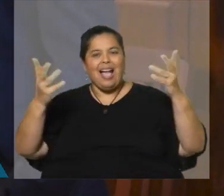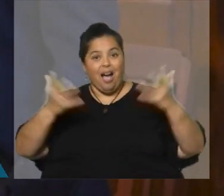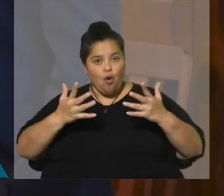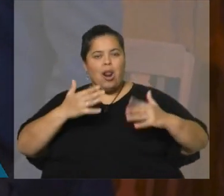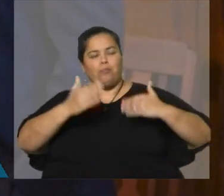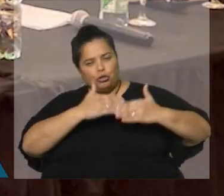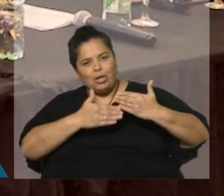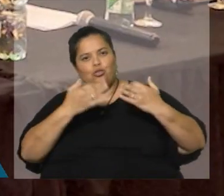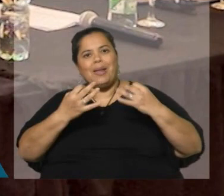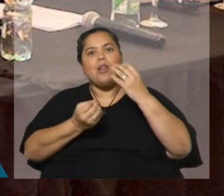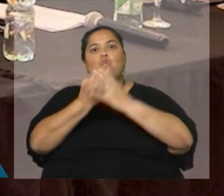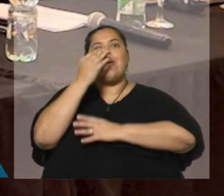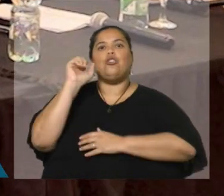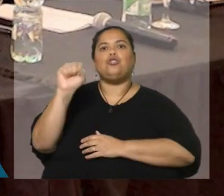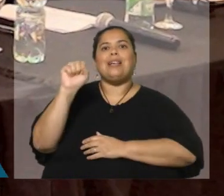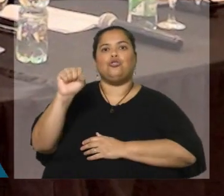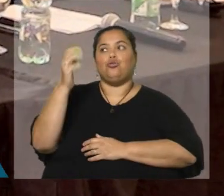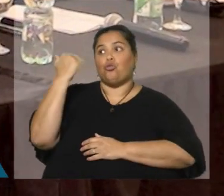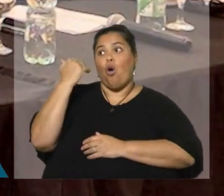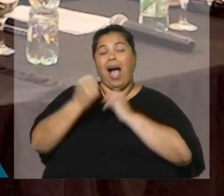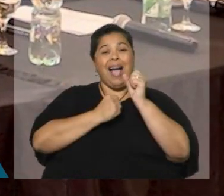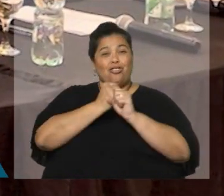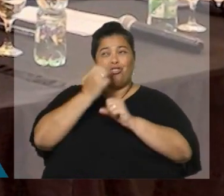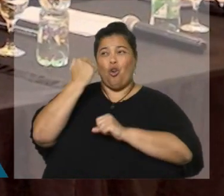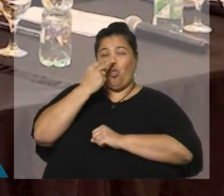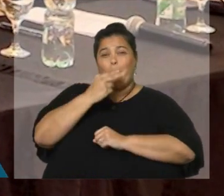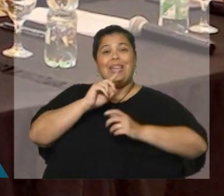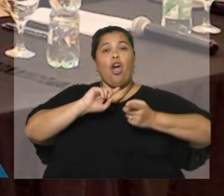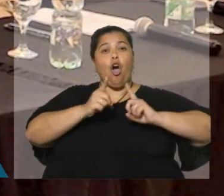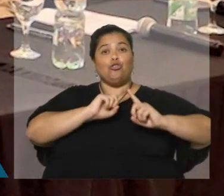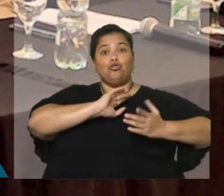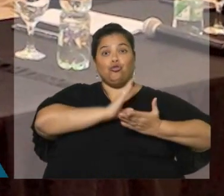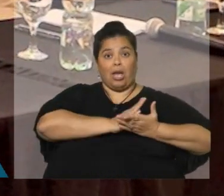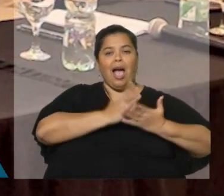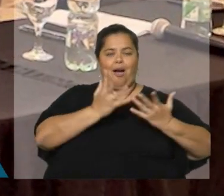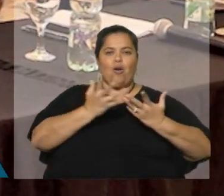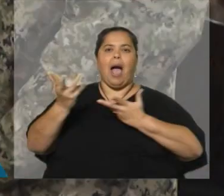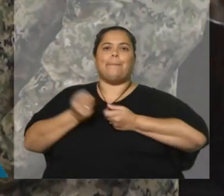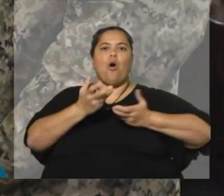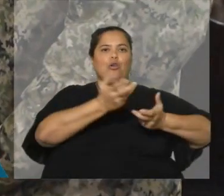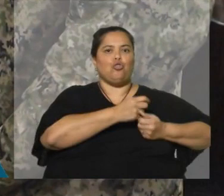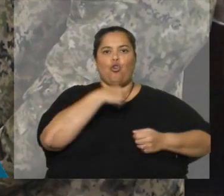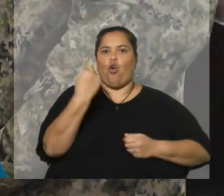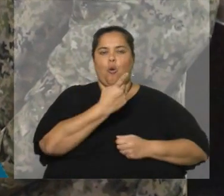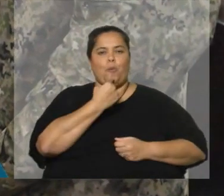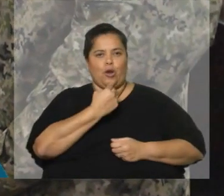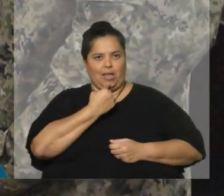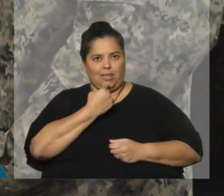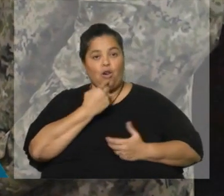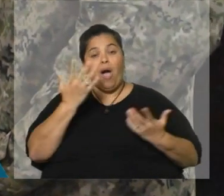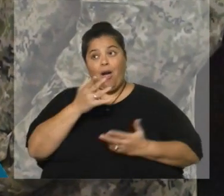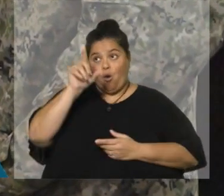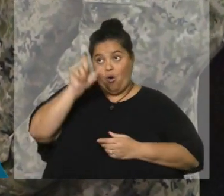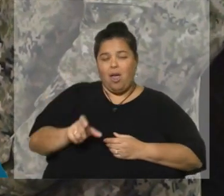nacional, primero desde el realizado en 2011, para lo cual ha buscado el apoyo de todos los actores políticos. Diego Abual se